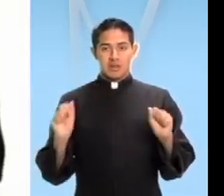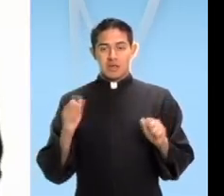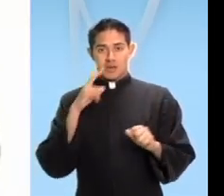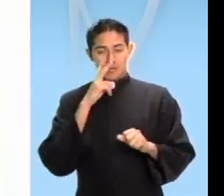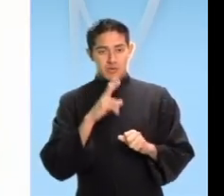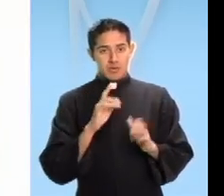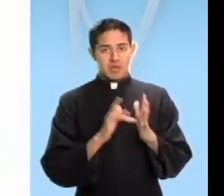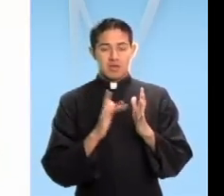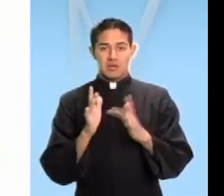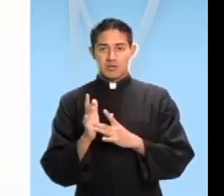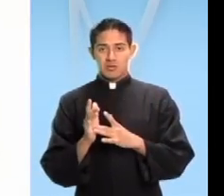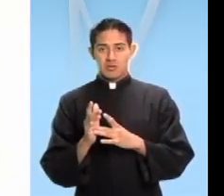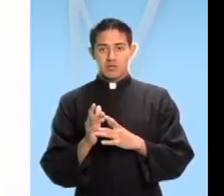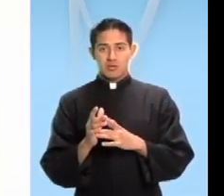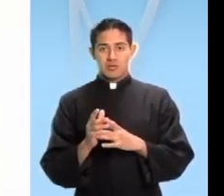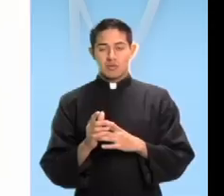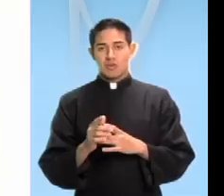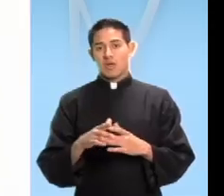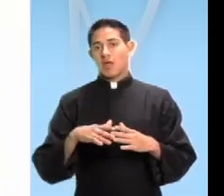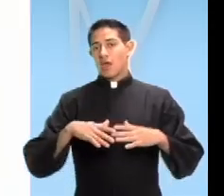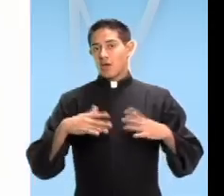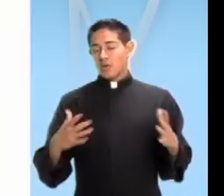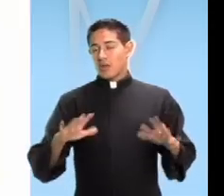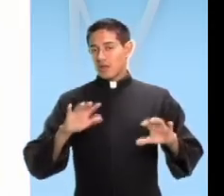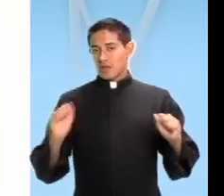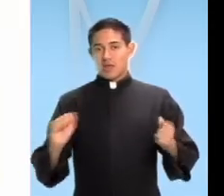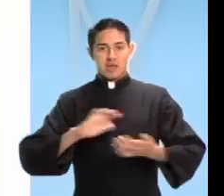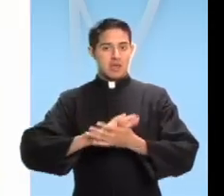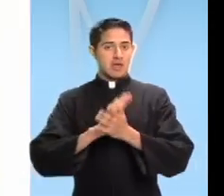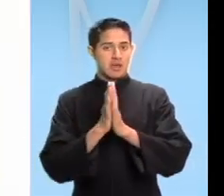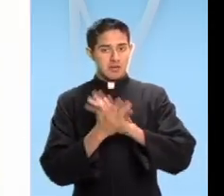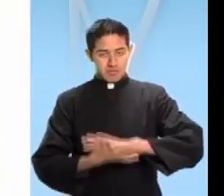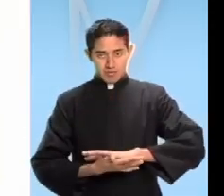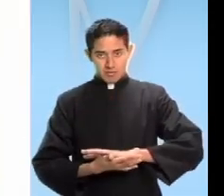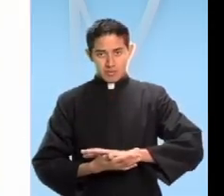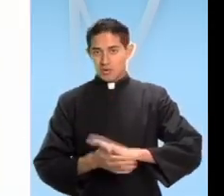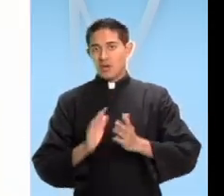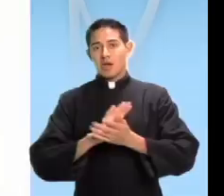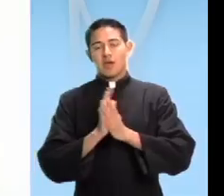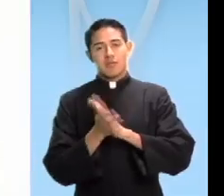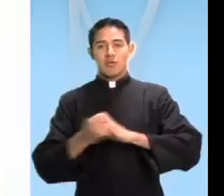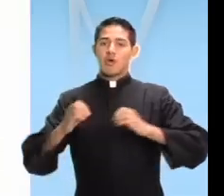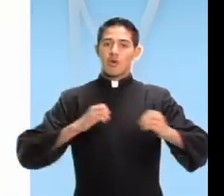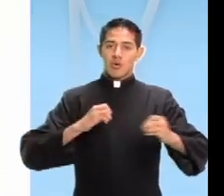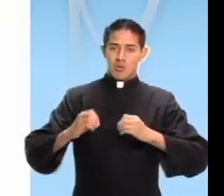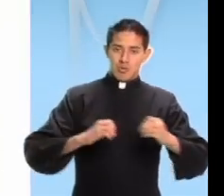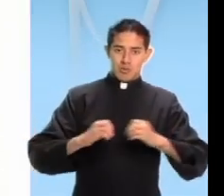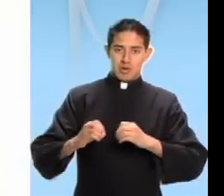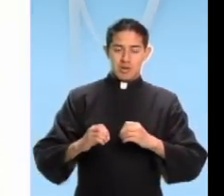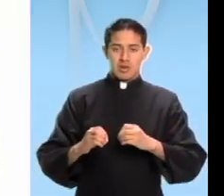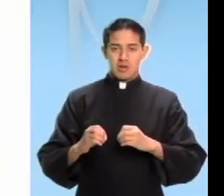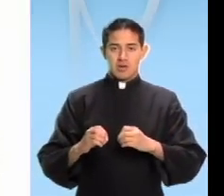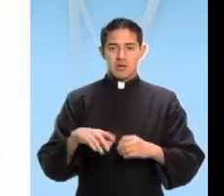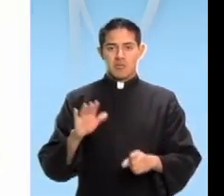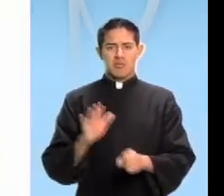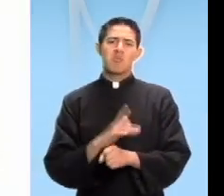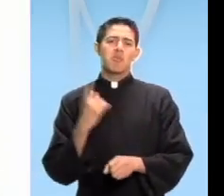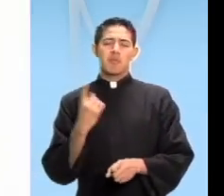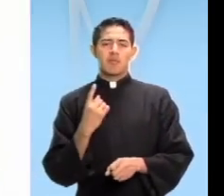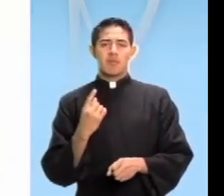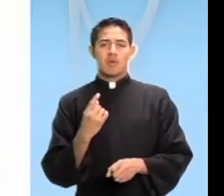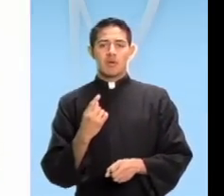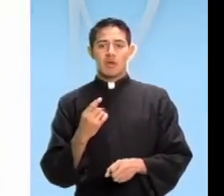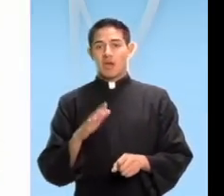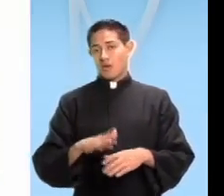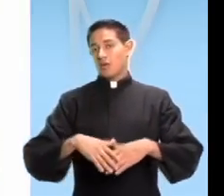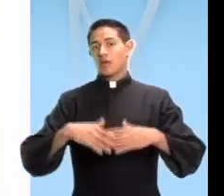su manera de obrar. Ya no solamente será un hombre pequeño que vea a la gente por encima y que él quiere estar por encima